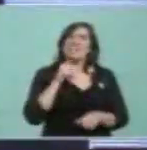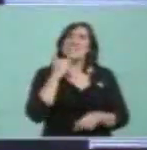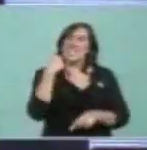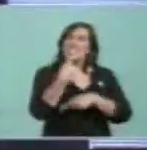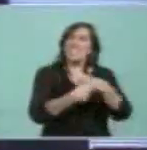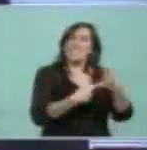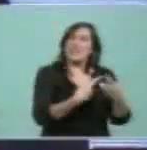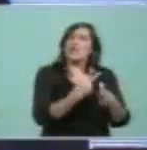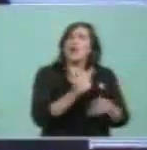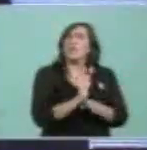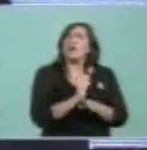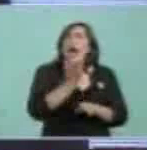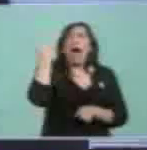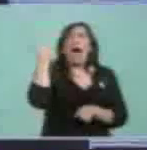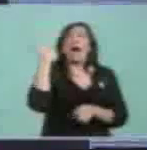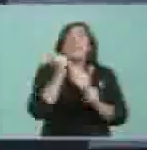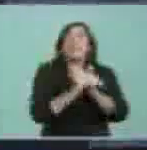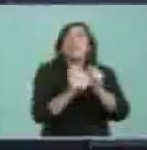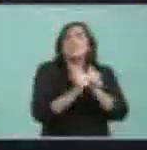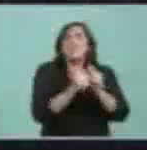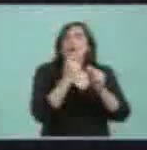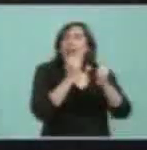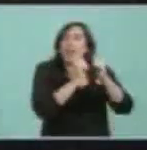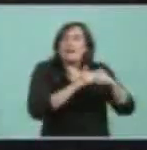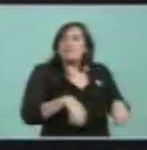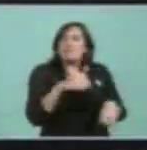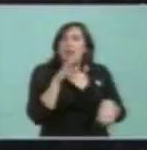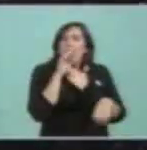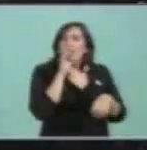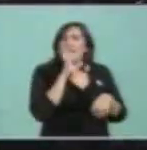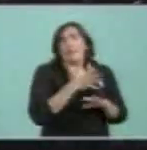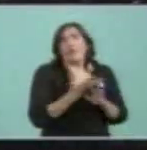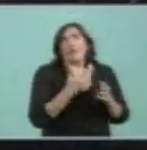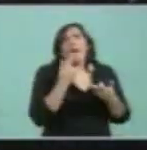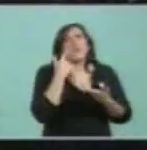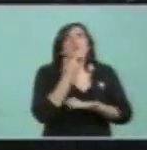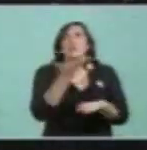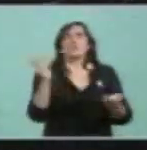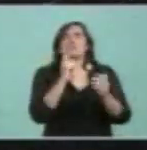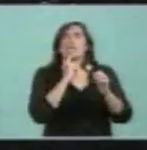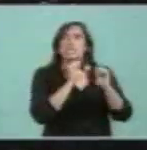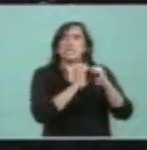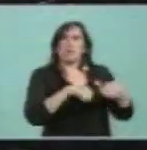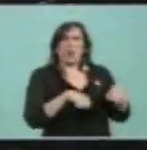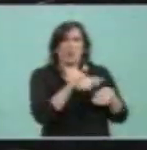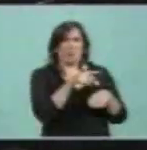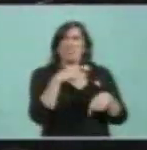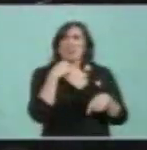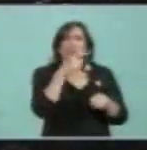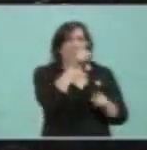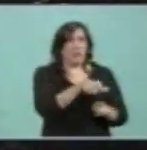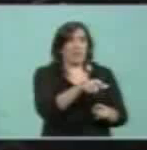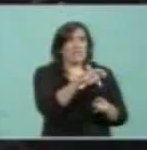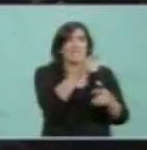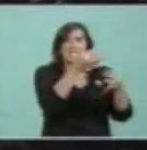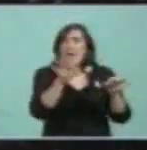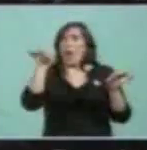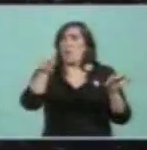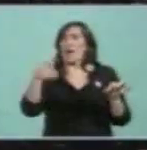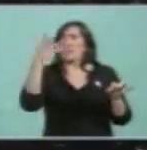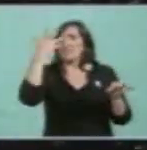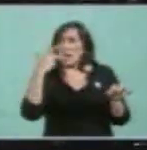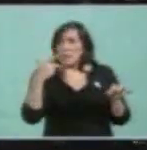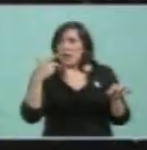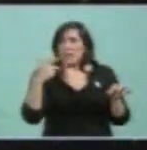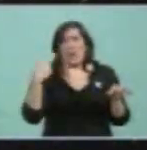Cosas celosamente ocultadas por la historiografía oficial, es que cómo va a ser hijo de una negra, el que salvó a San Martín, tiene que